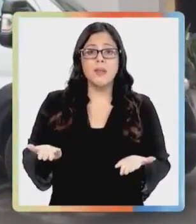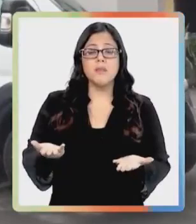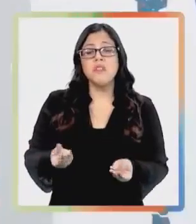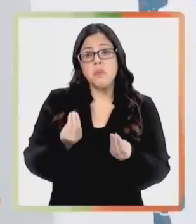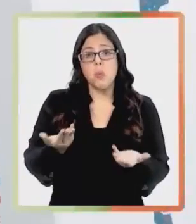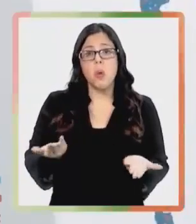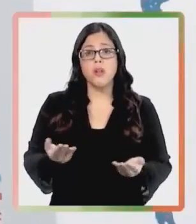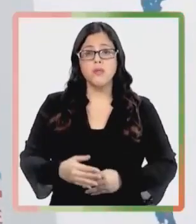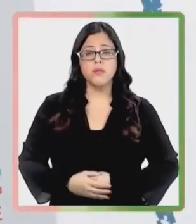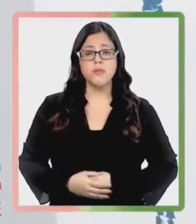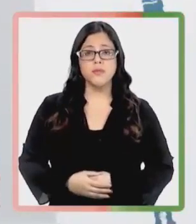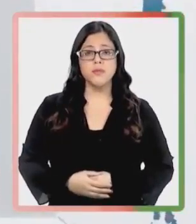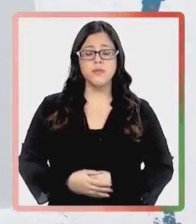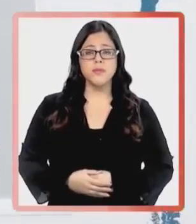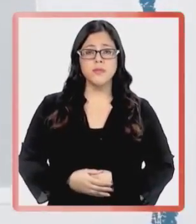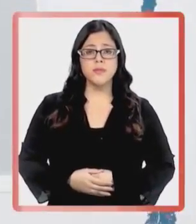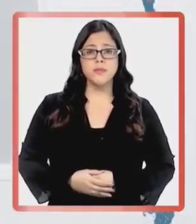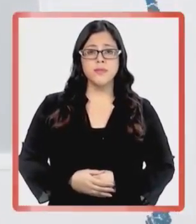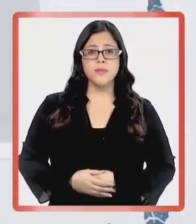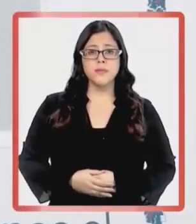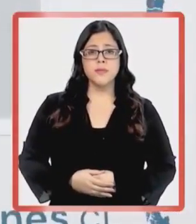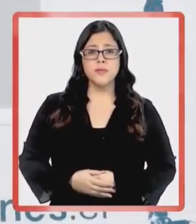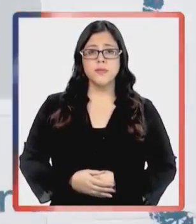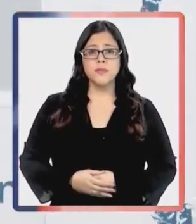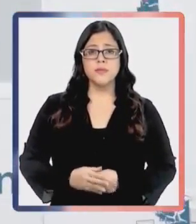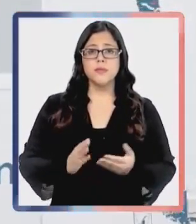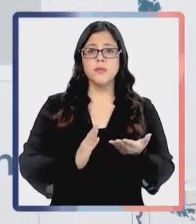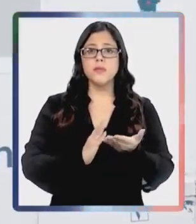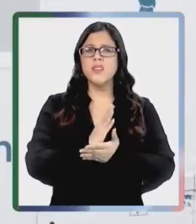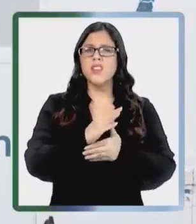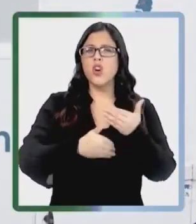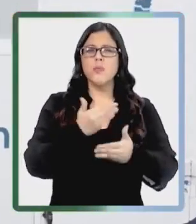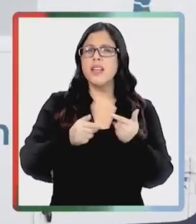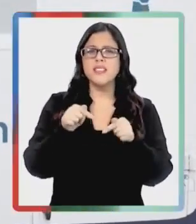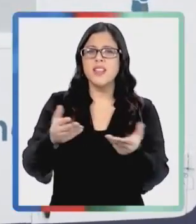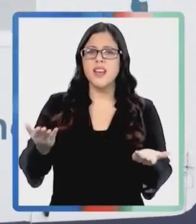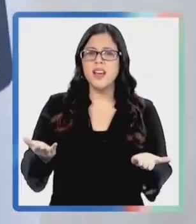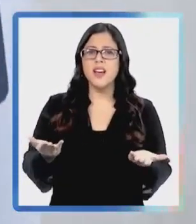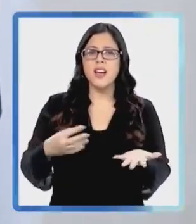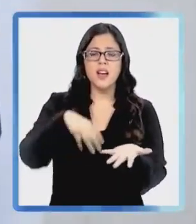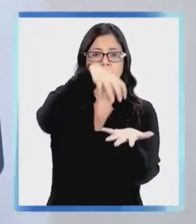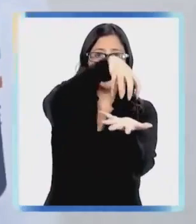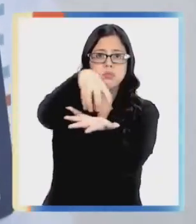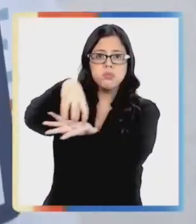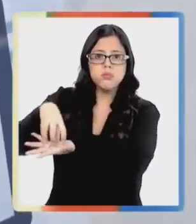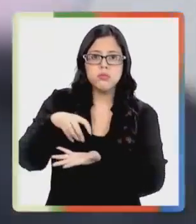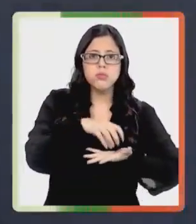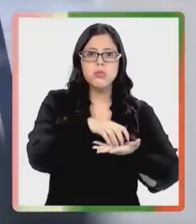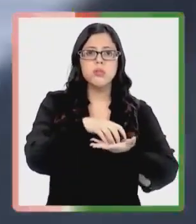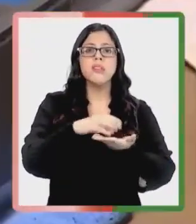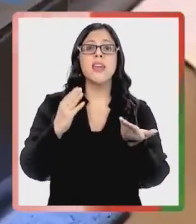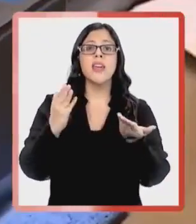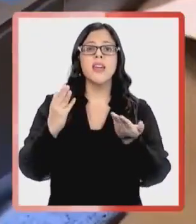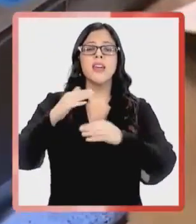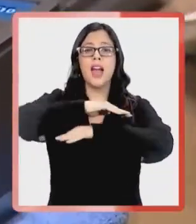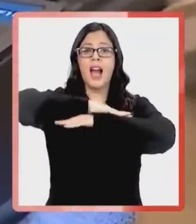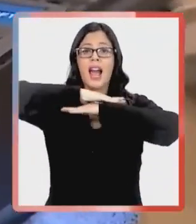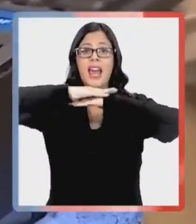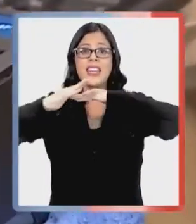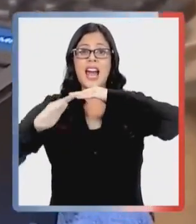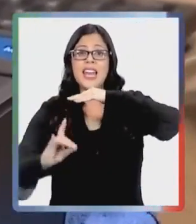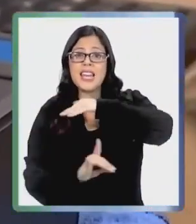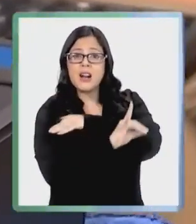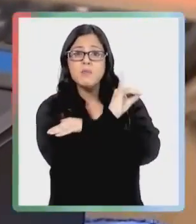Donde comienza este proceso, en los puntos móviles instalados en Arica y Parinacota, en Coquimbo, Valparaíso, en la región